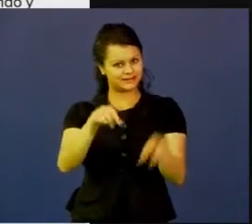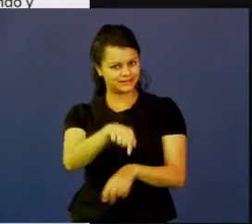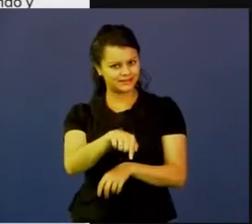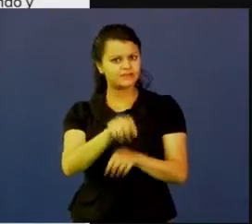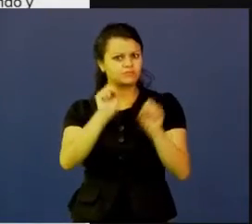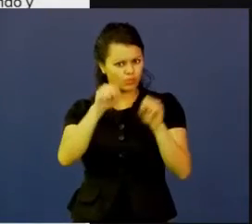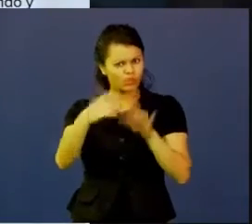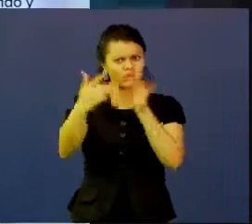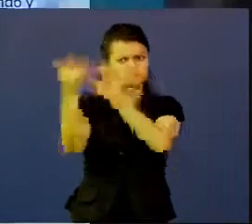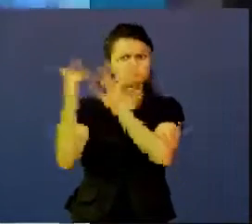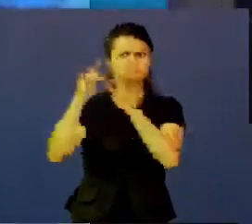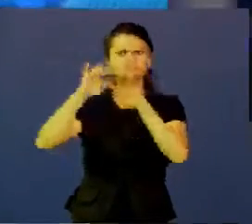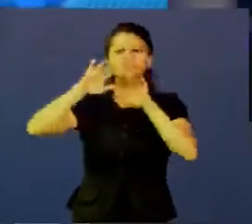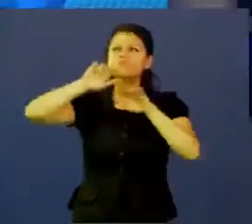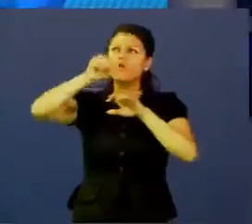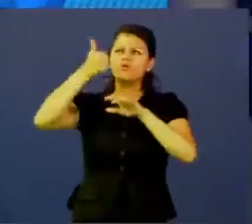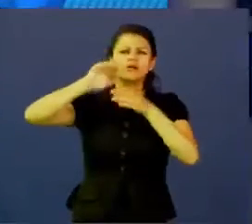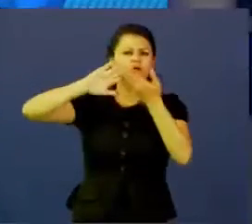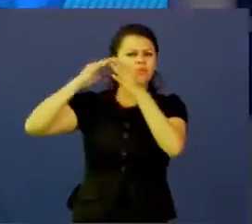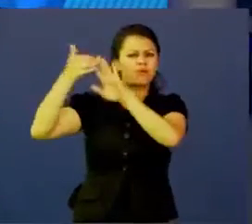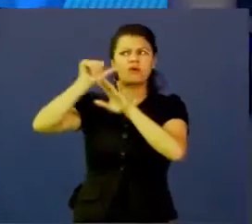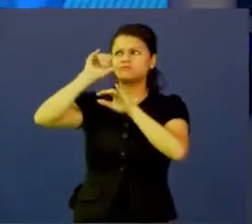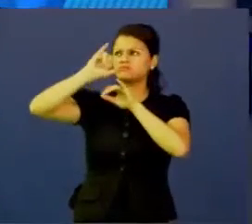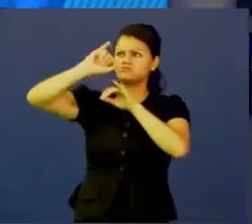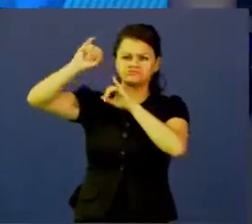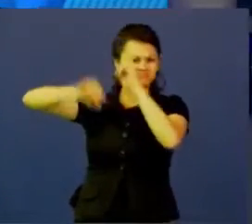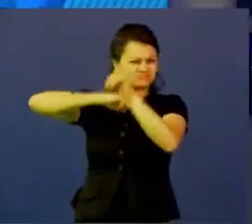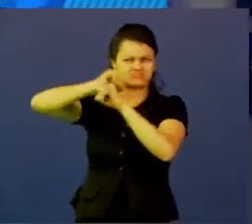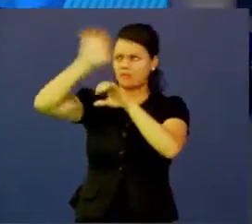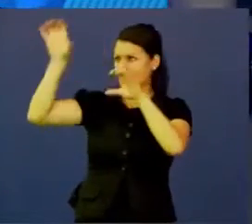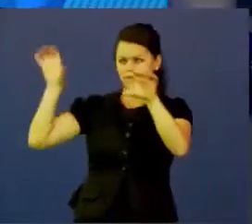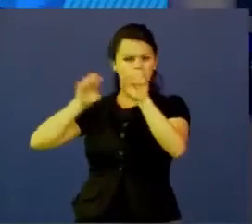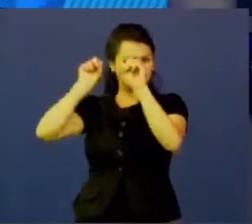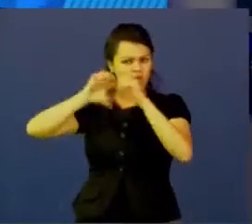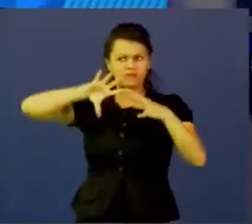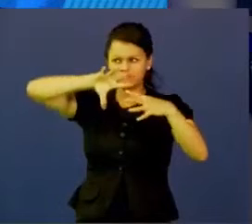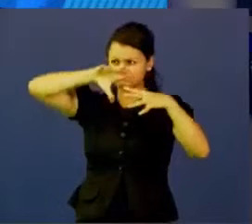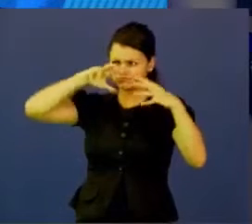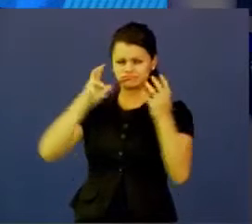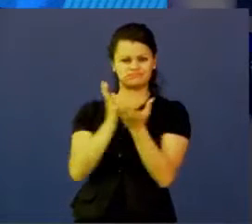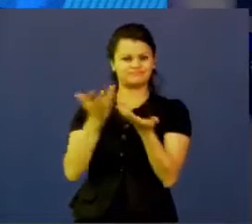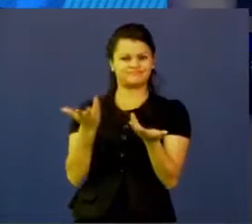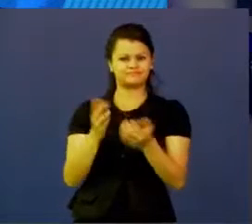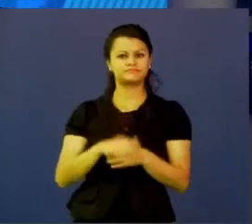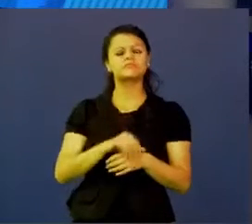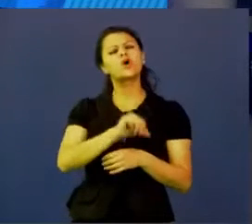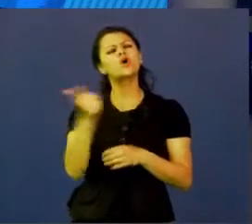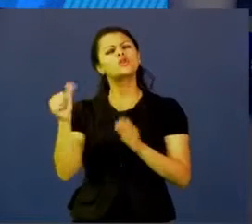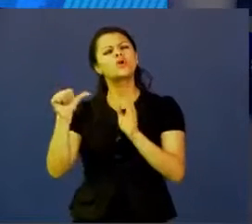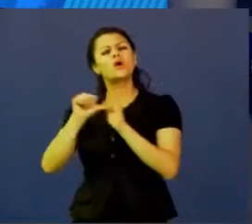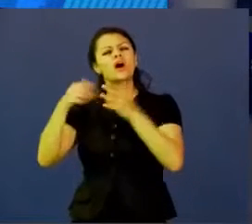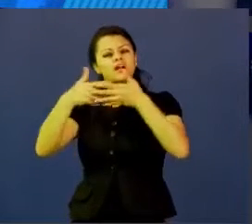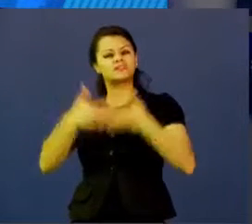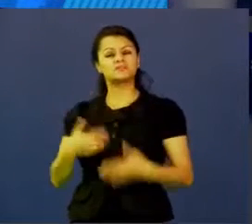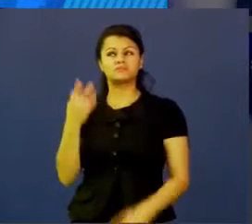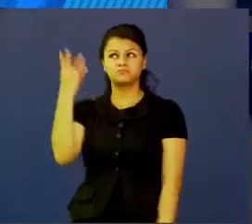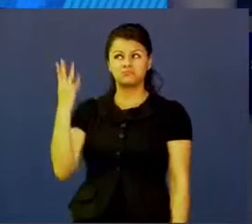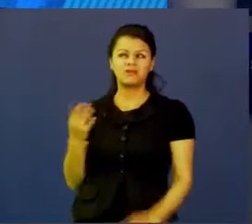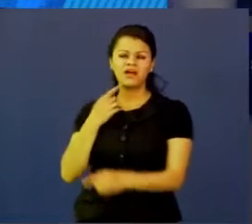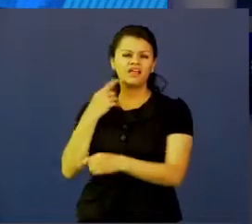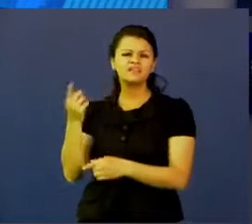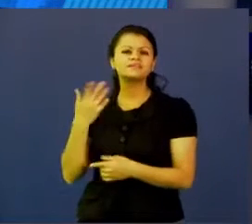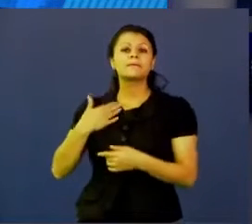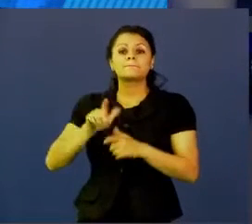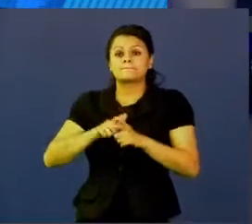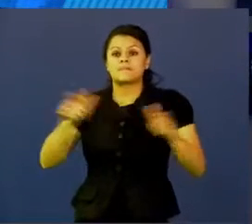Este es un artículo que salió hace poco, dice que las universidades, la mayoría de universidades van a morir, yo no creo eso, yo creo